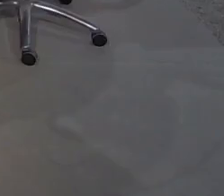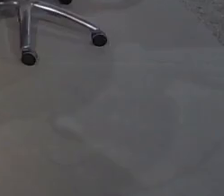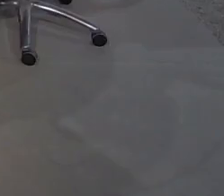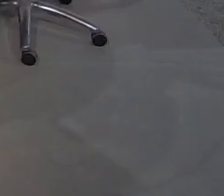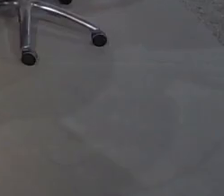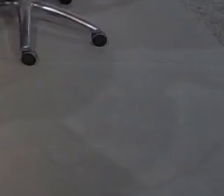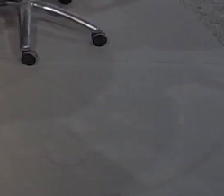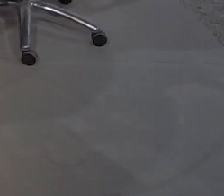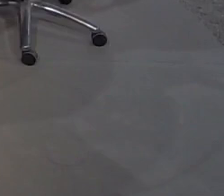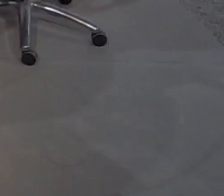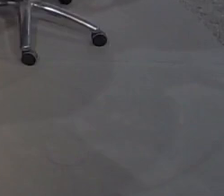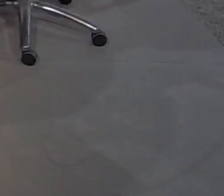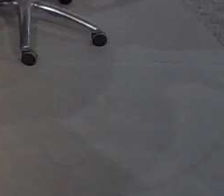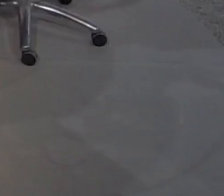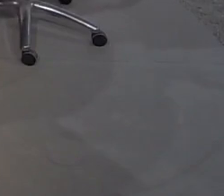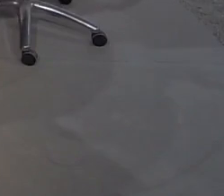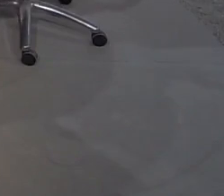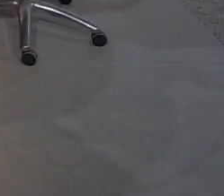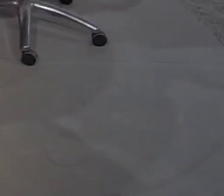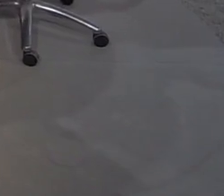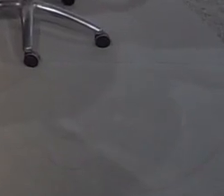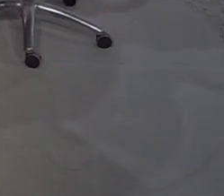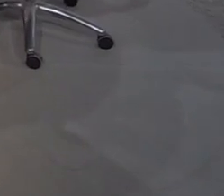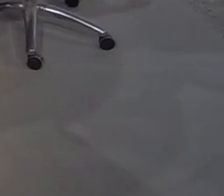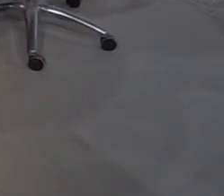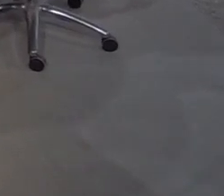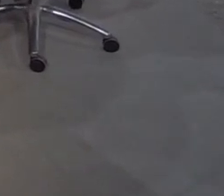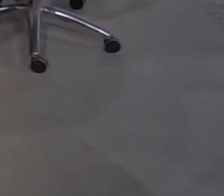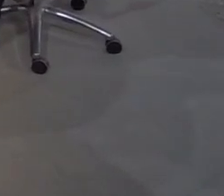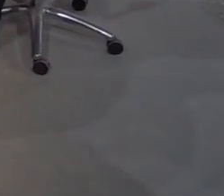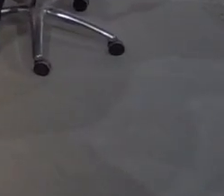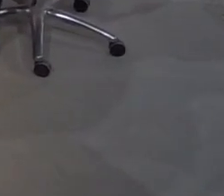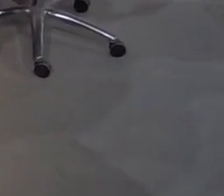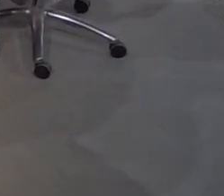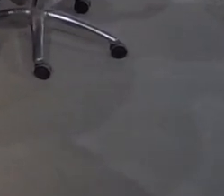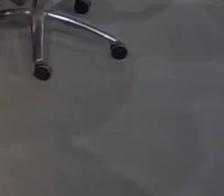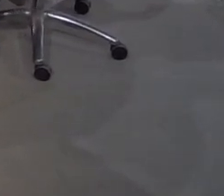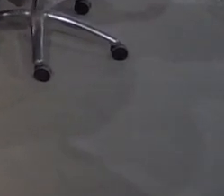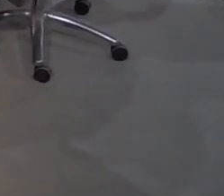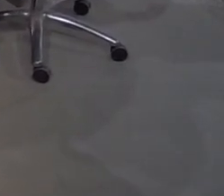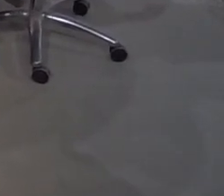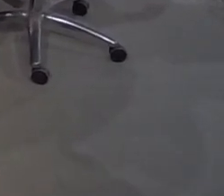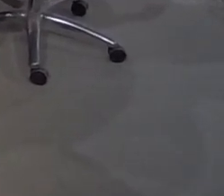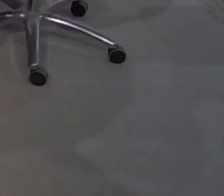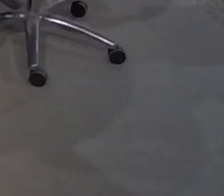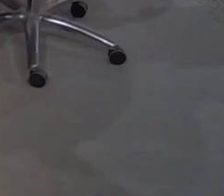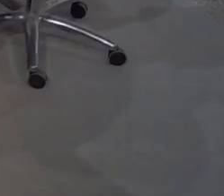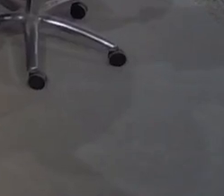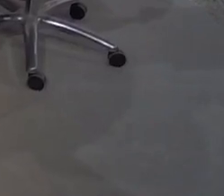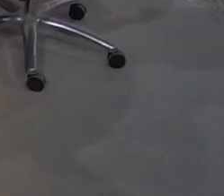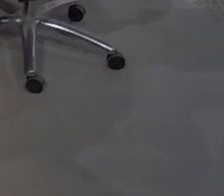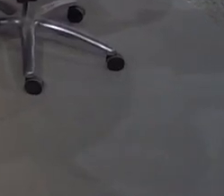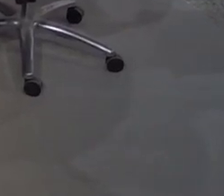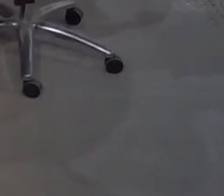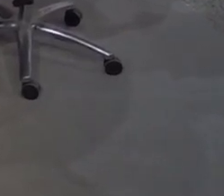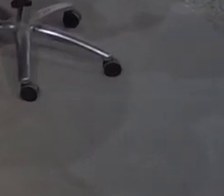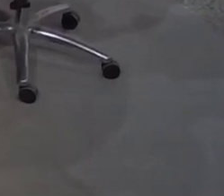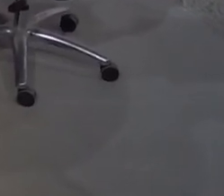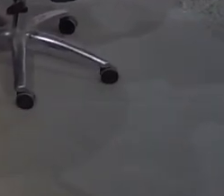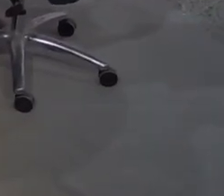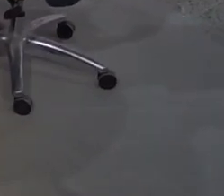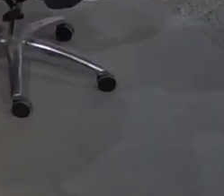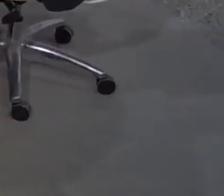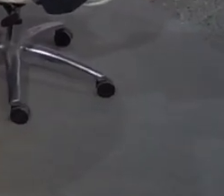fundación. Y me gustaría, Félix Julio, hablar de ese Camagüey. ¿Cómo es que Camagüey se integra a la gesta revolucionaria? ¿Cuáles son los